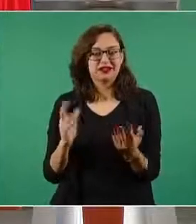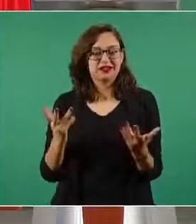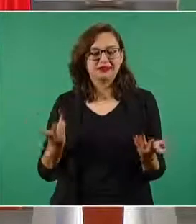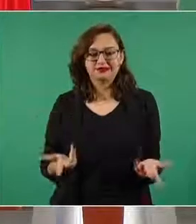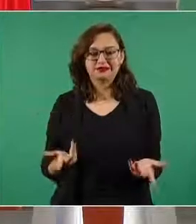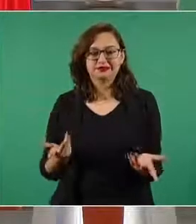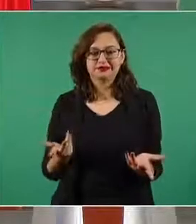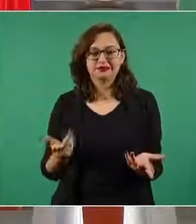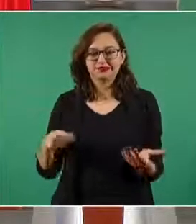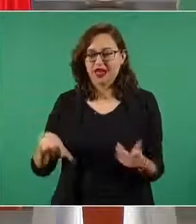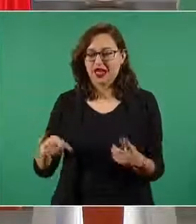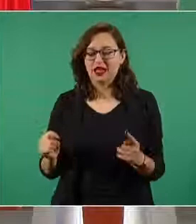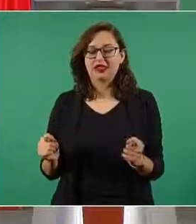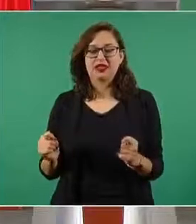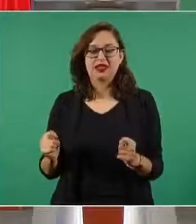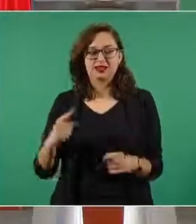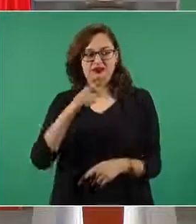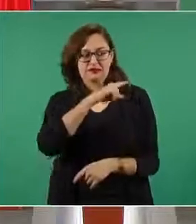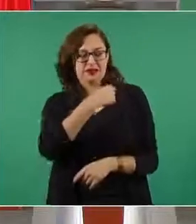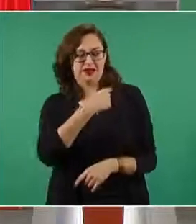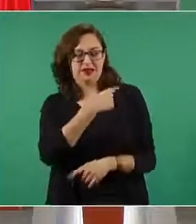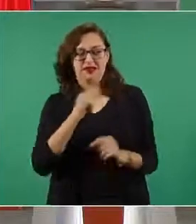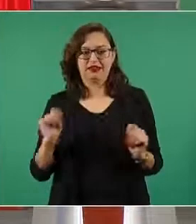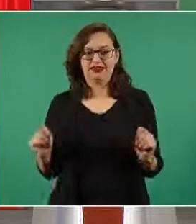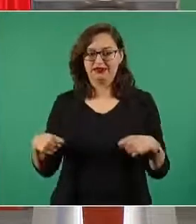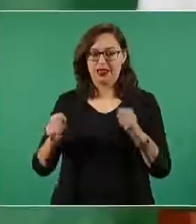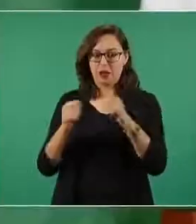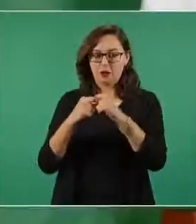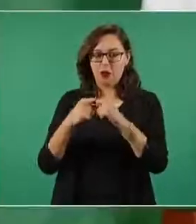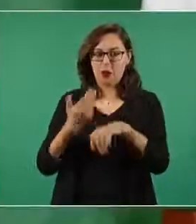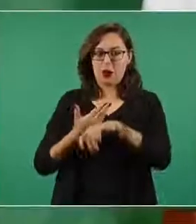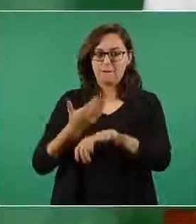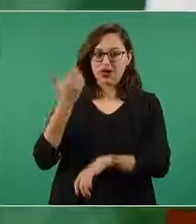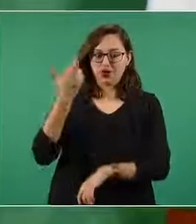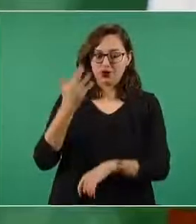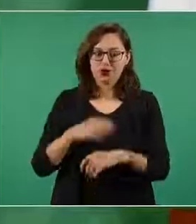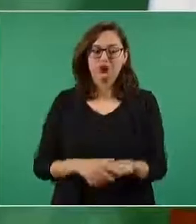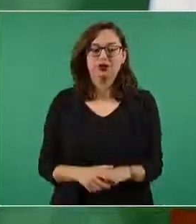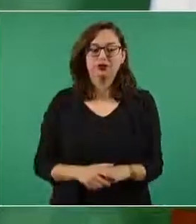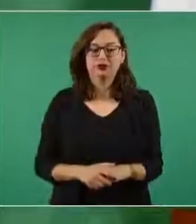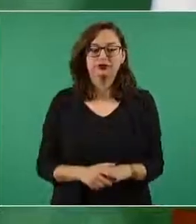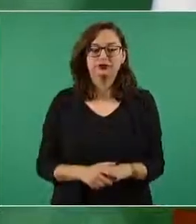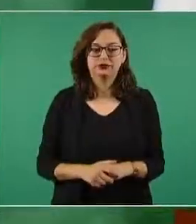al Templo Mayor aquí nada más agrego